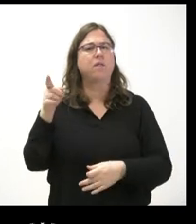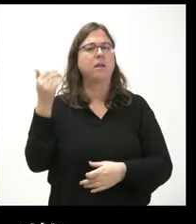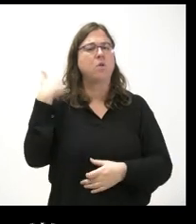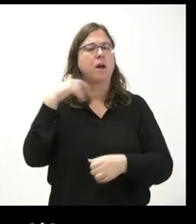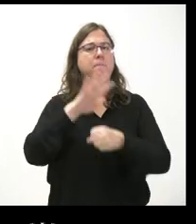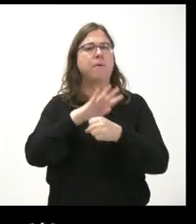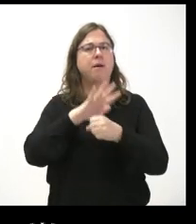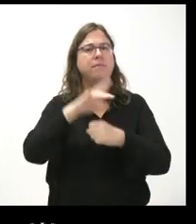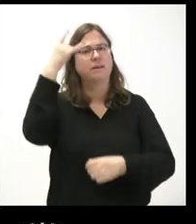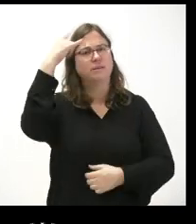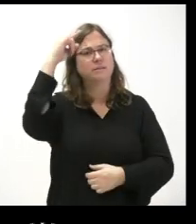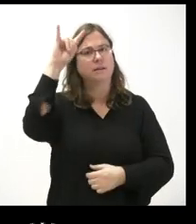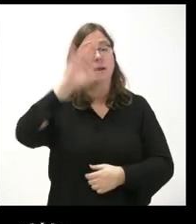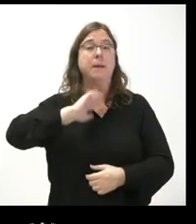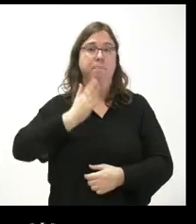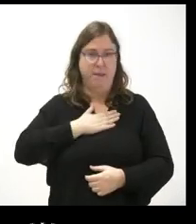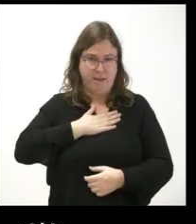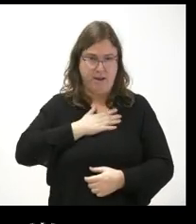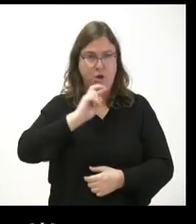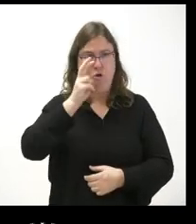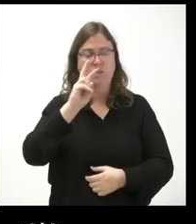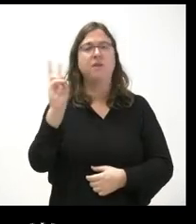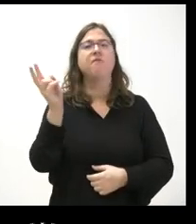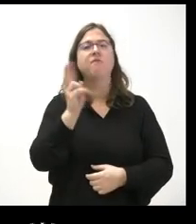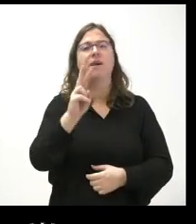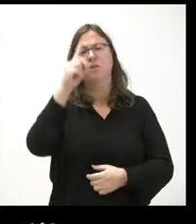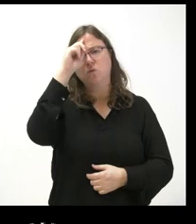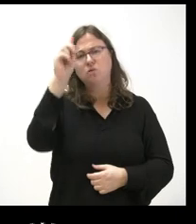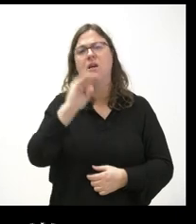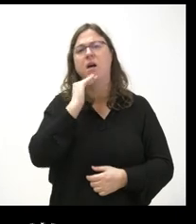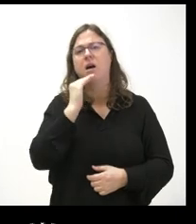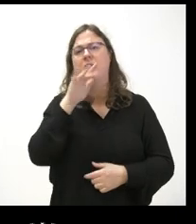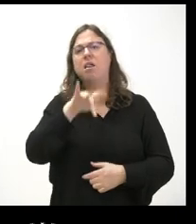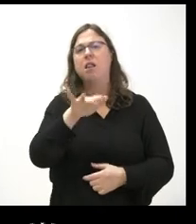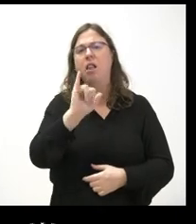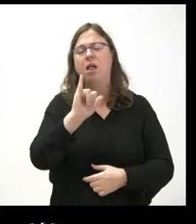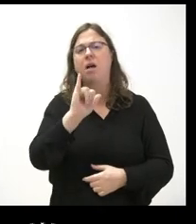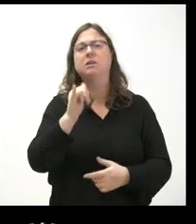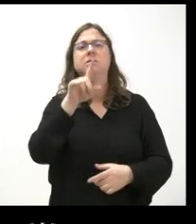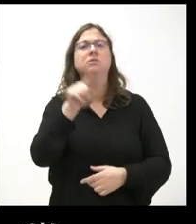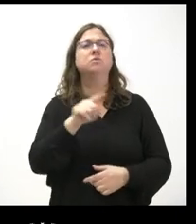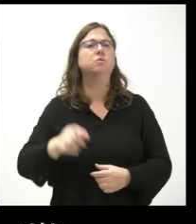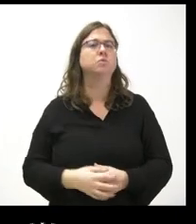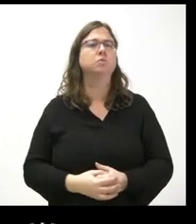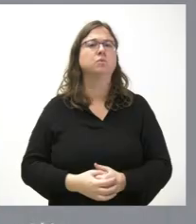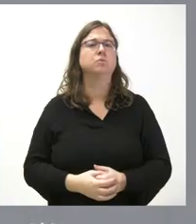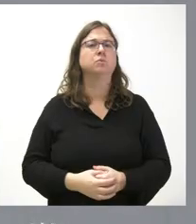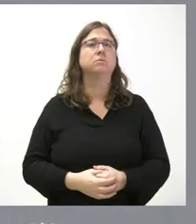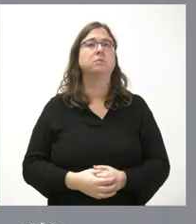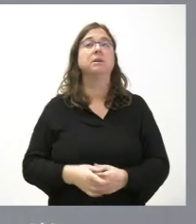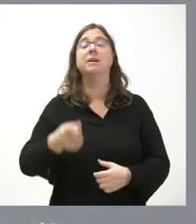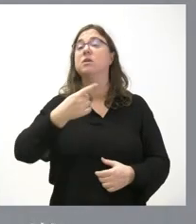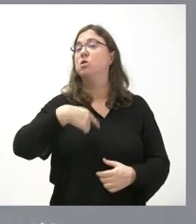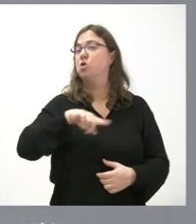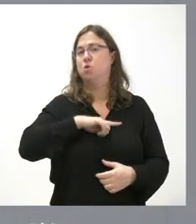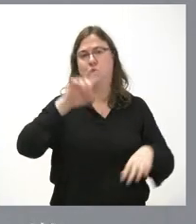martes en Salamanca mañana va haber otra en Valladolid no sé si va a haber también alguna presencia de algún cargo institucional de la Junta Miren nosotros estamos